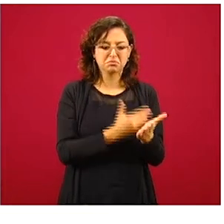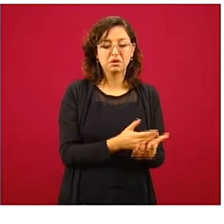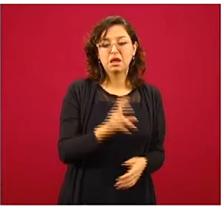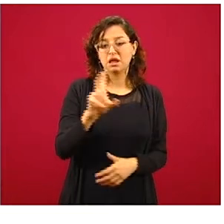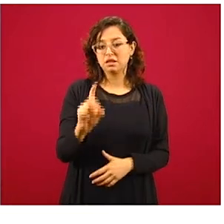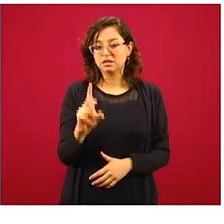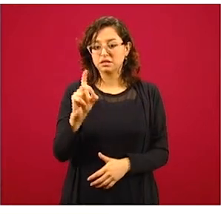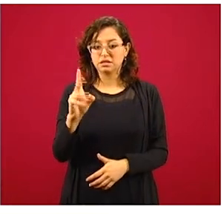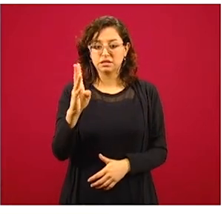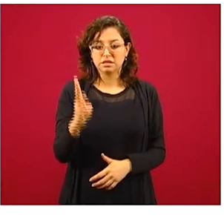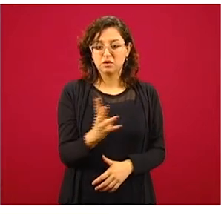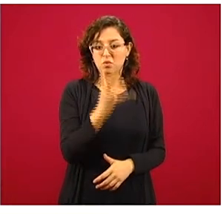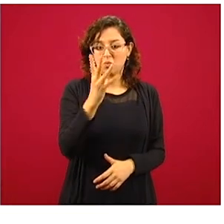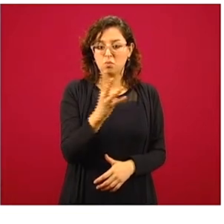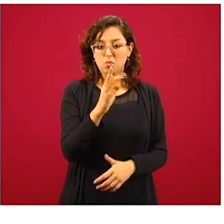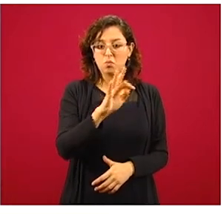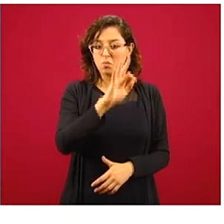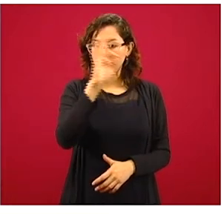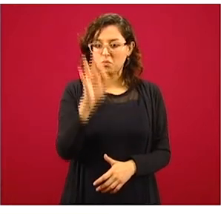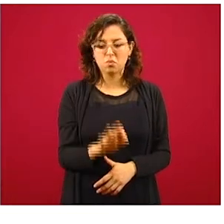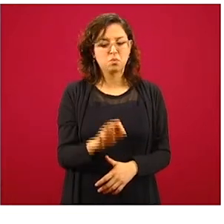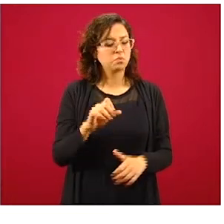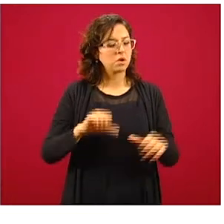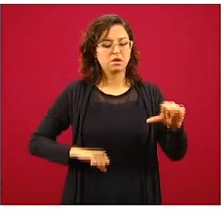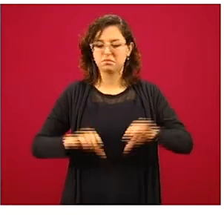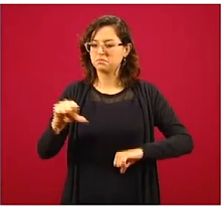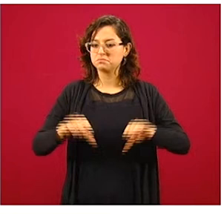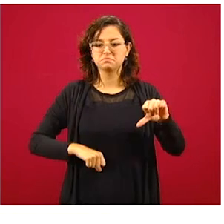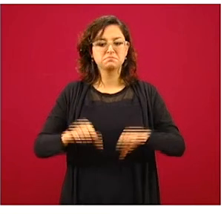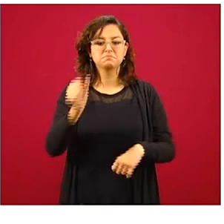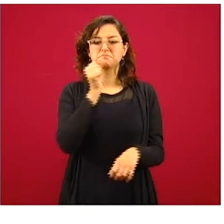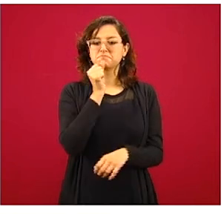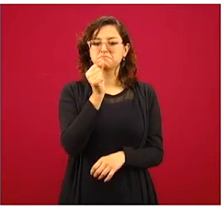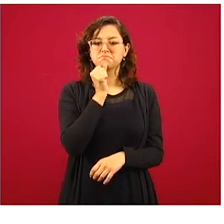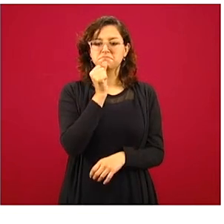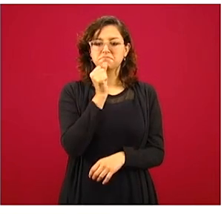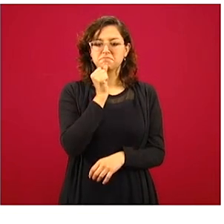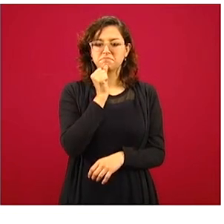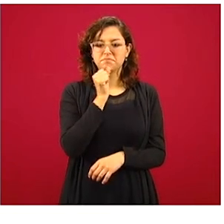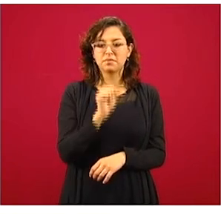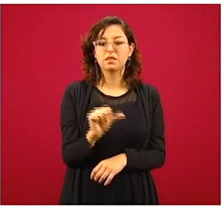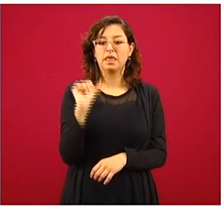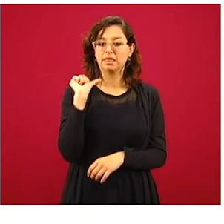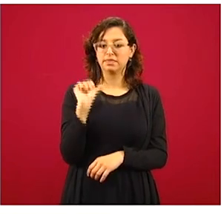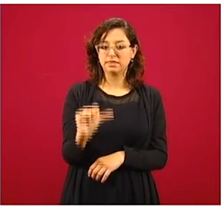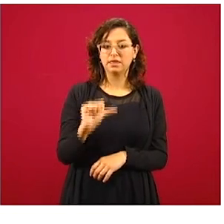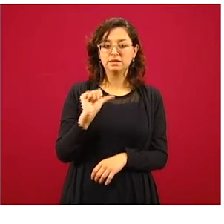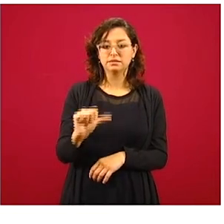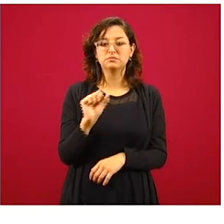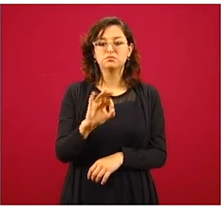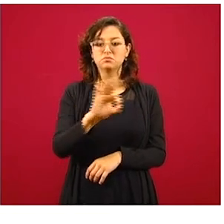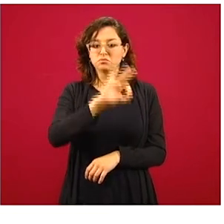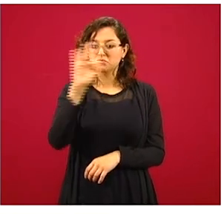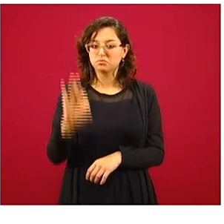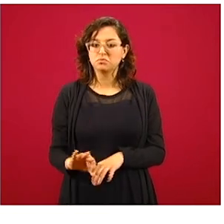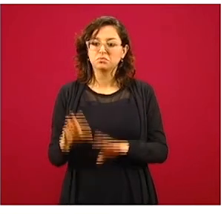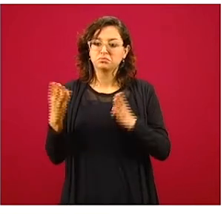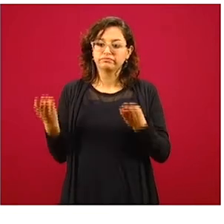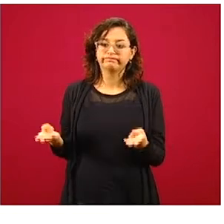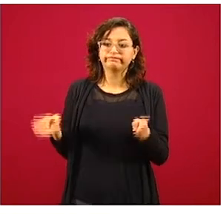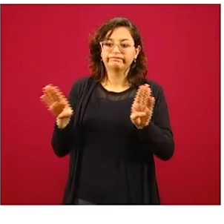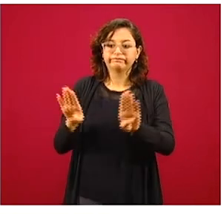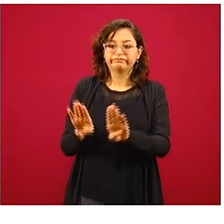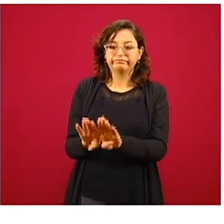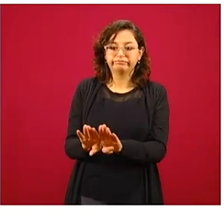% aún no iniciaba las actividades, 16% la empresa se encontraba